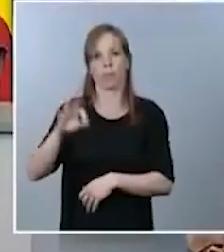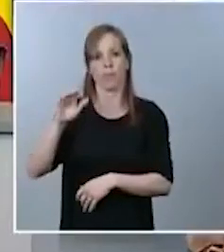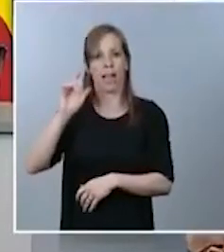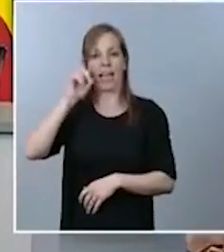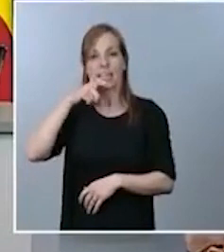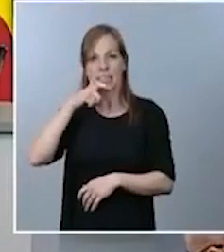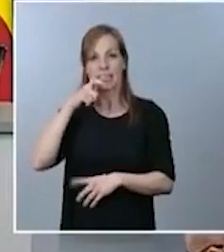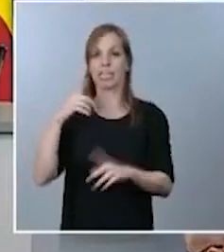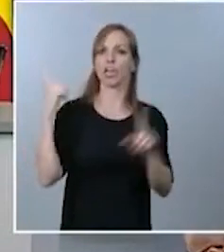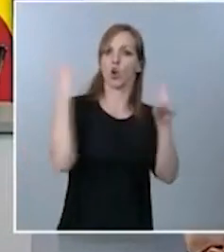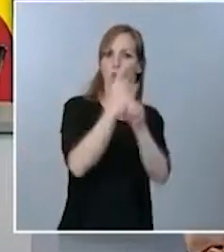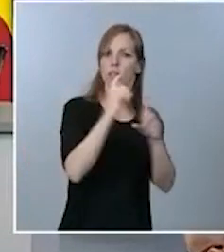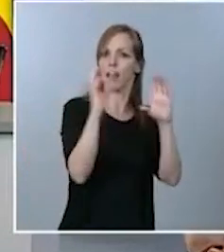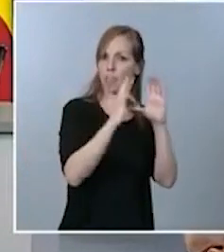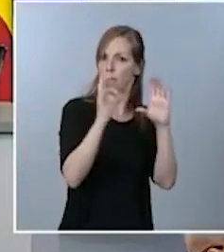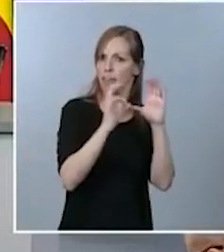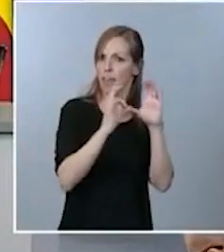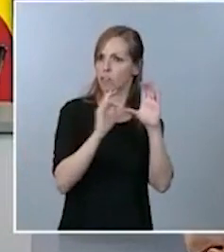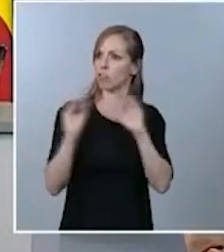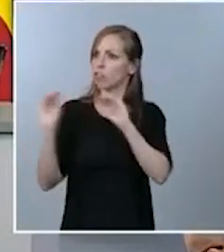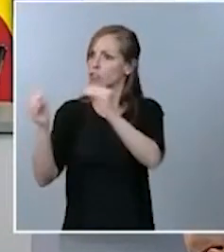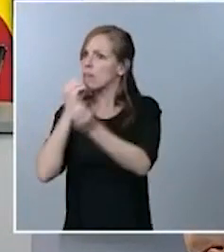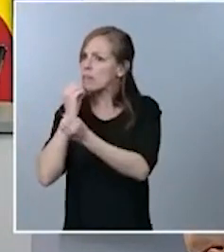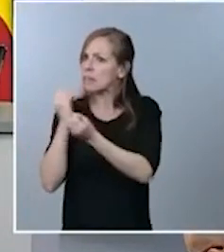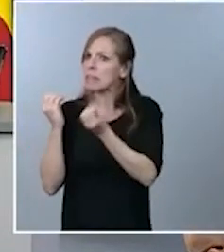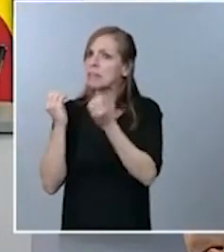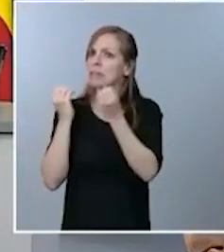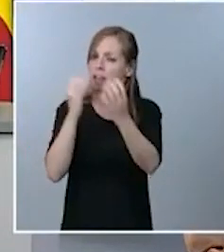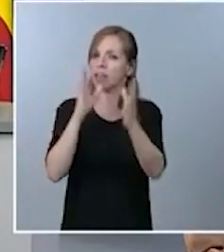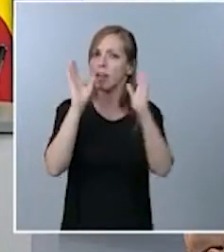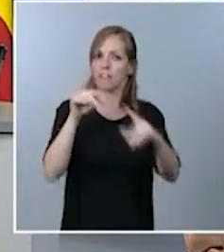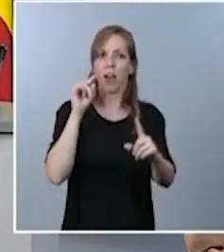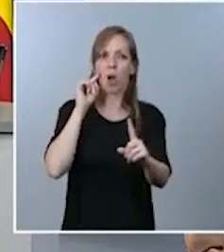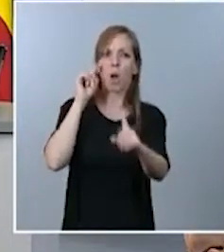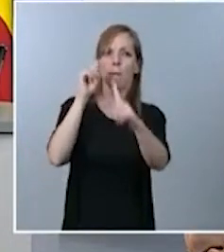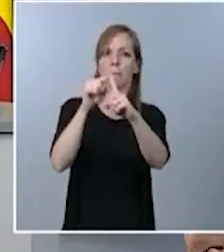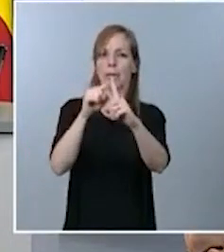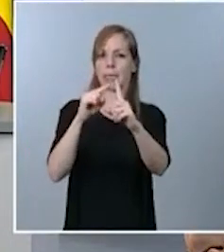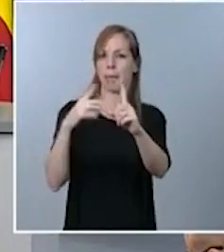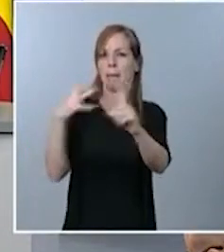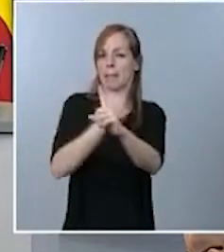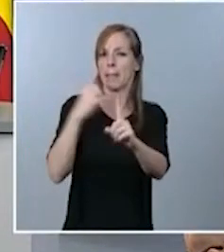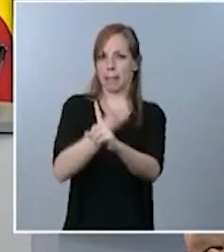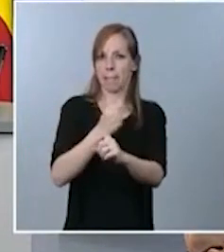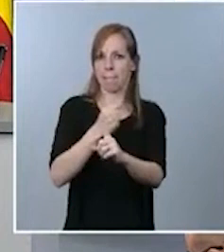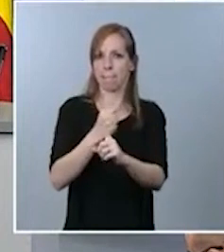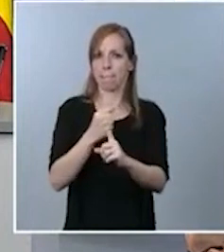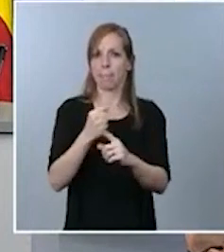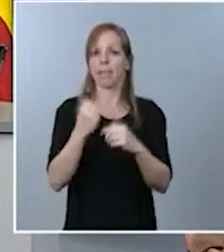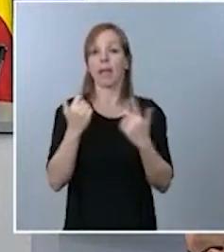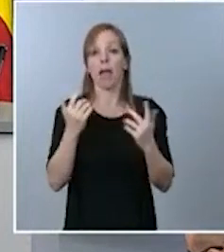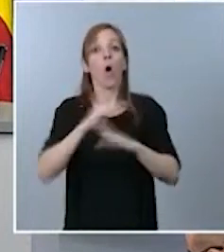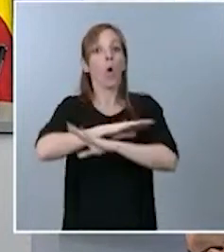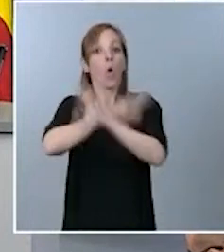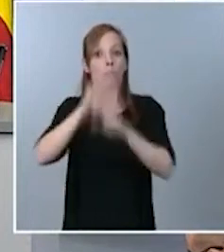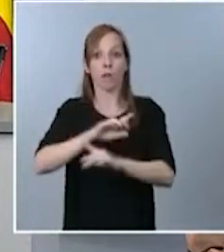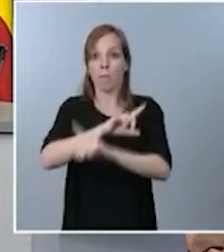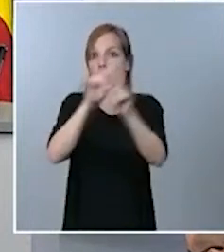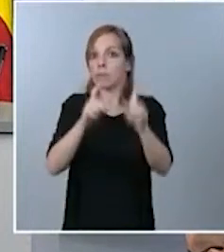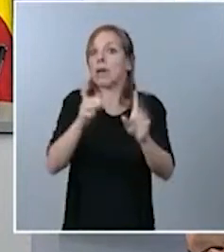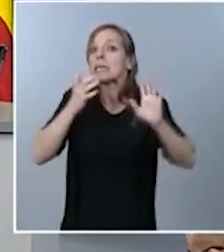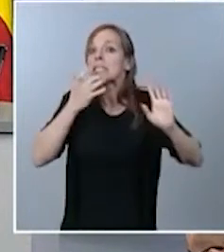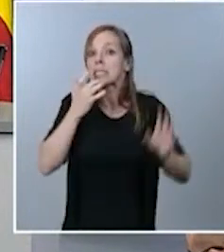entorpecen en algo ese objetivo y, por último, si están ustedes dispuestos a